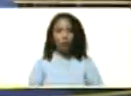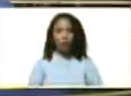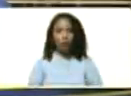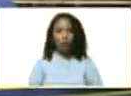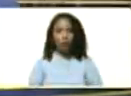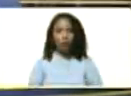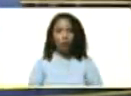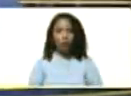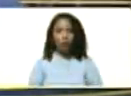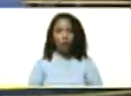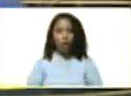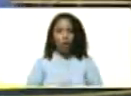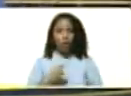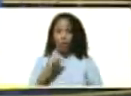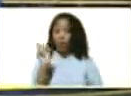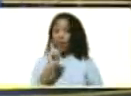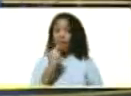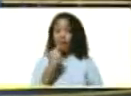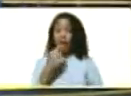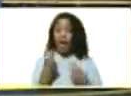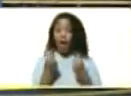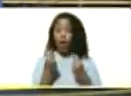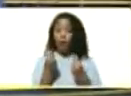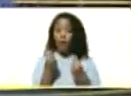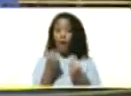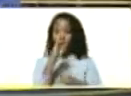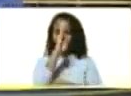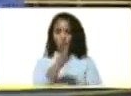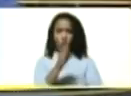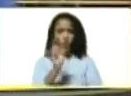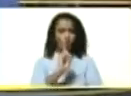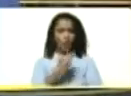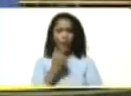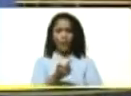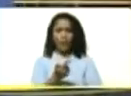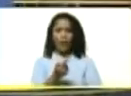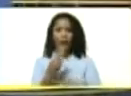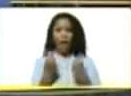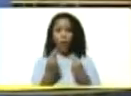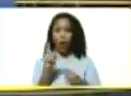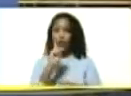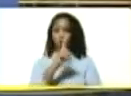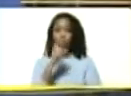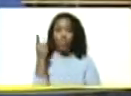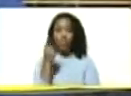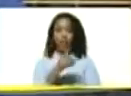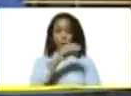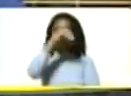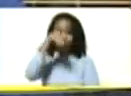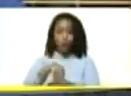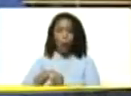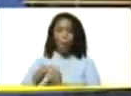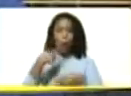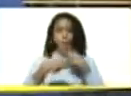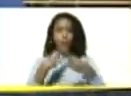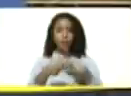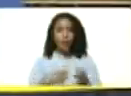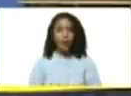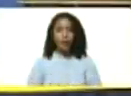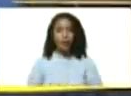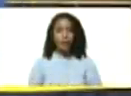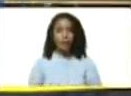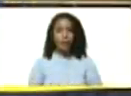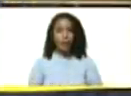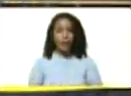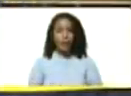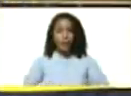No es que decían que la economía es neutral. No es que decían que la economía no debe meterse en la política. Sino